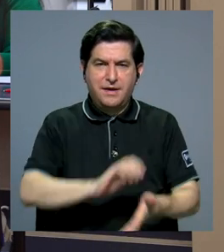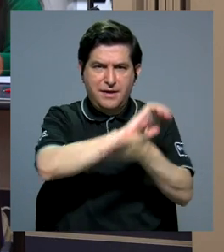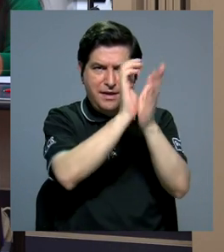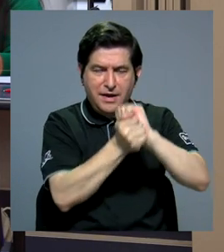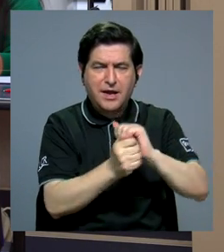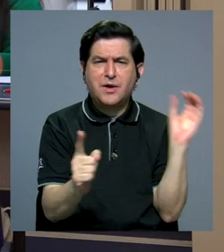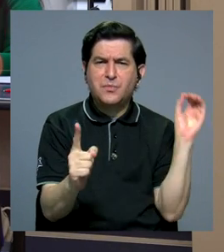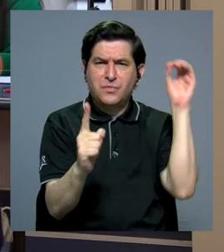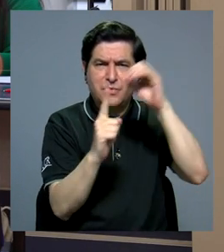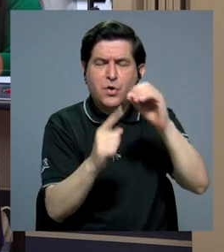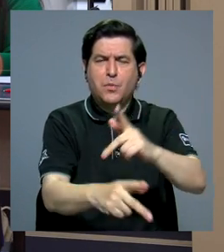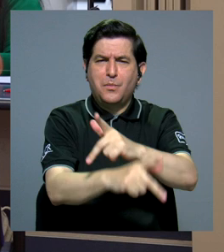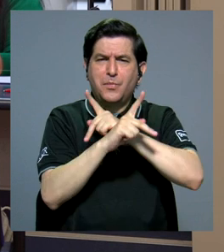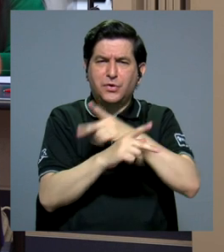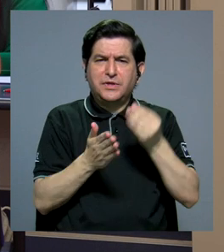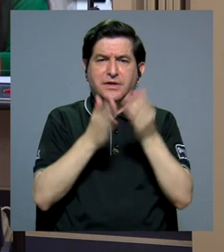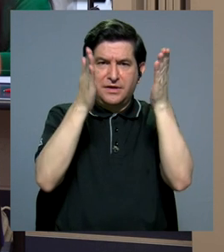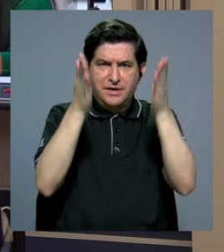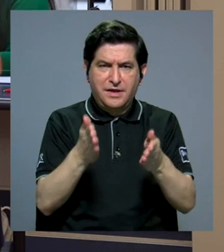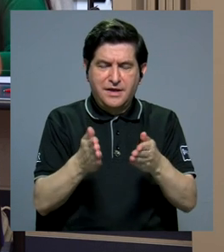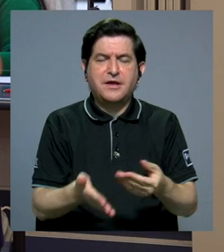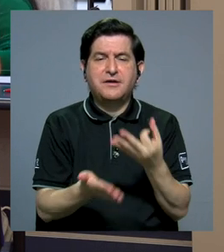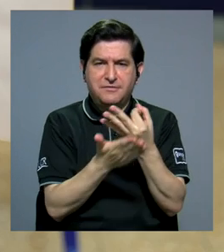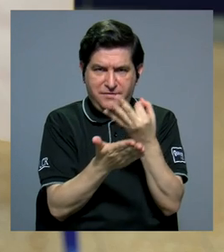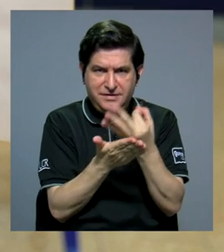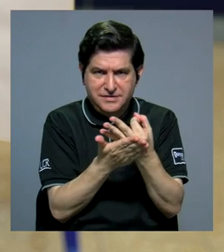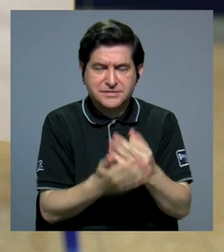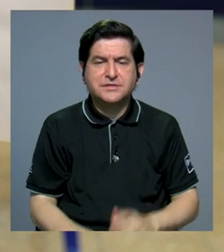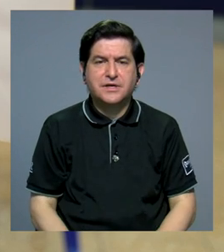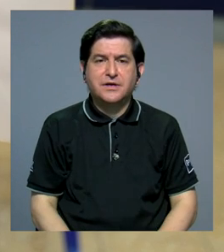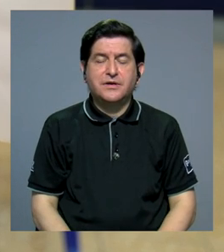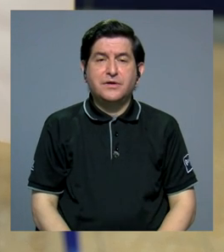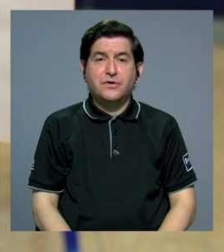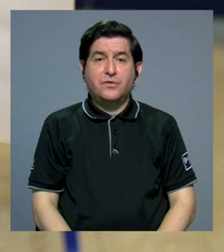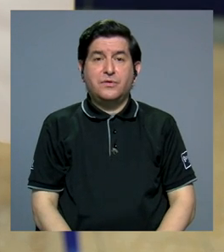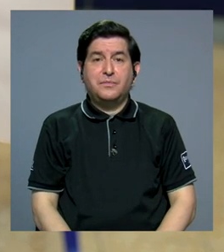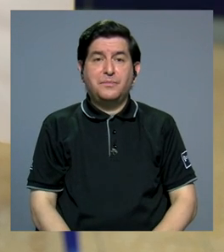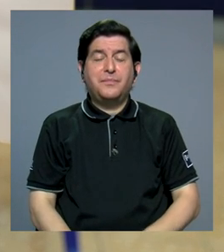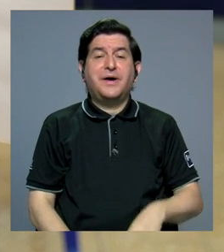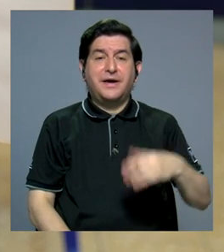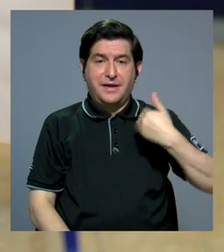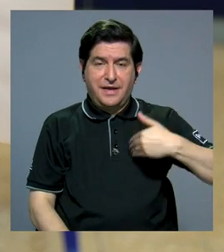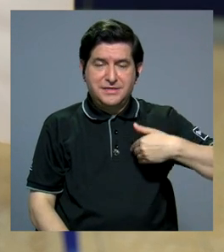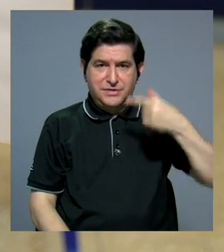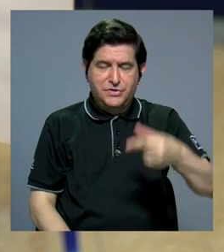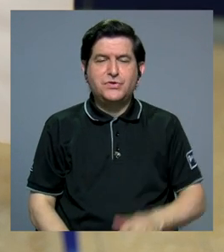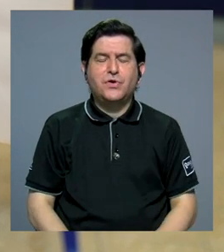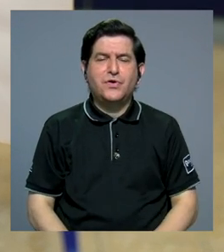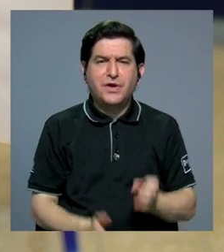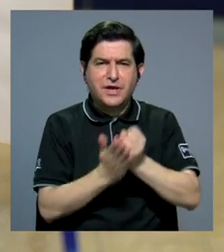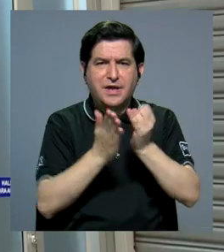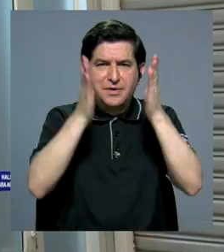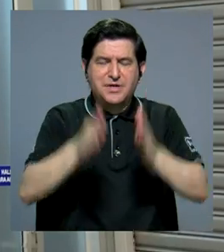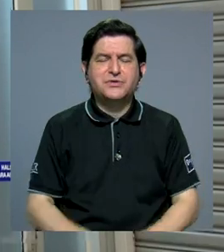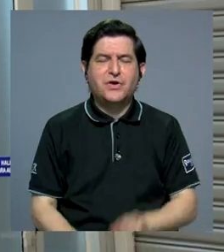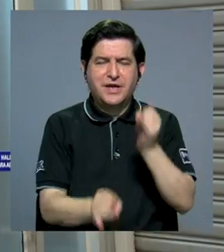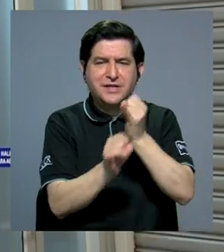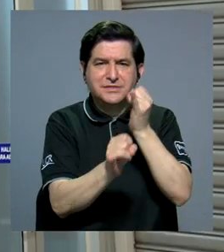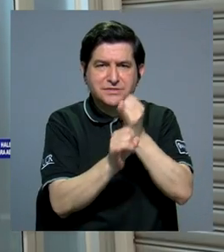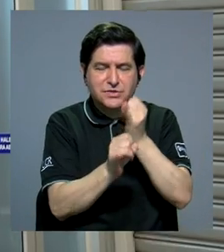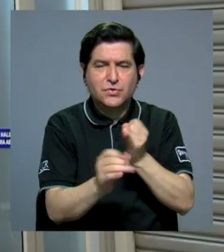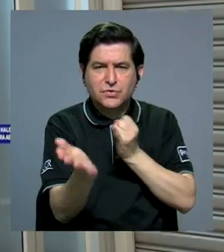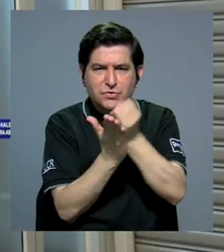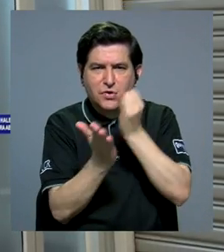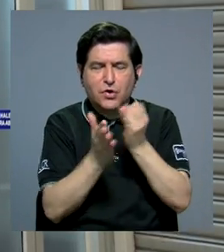realizó con el objetivo de proteger al consumidor financiero, para Gatgens, investigador del Instituto de Investigaciones Jurídicas de la